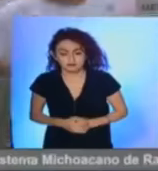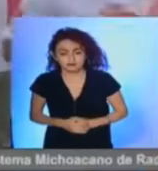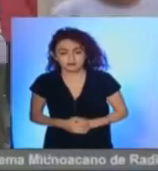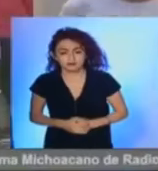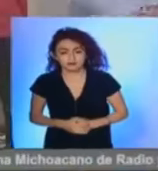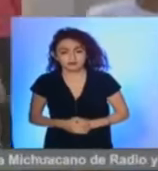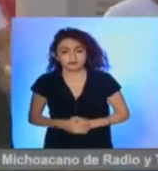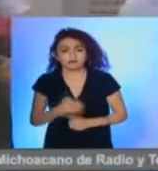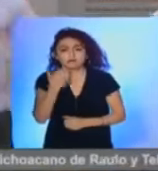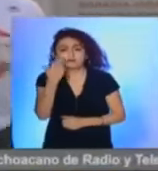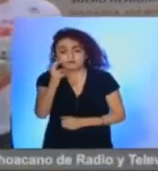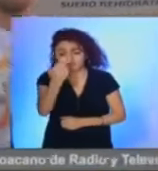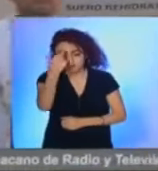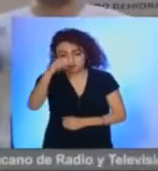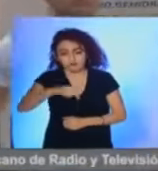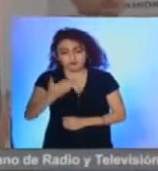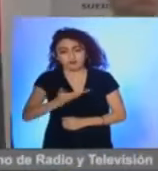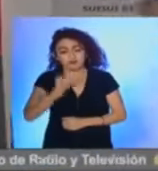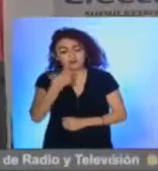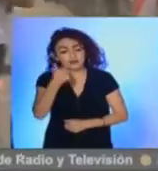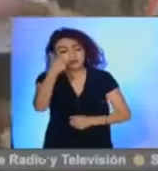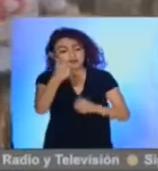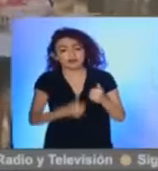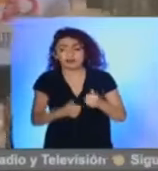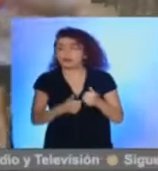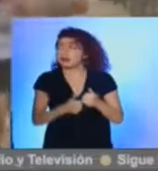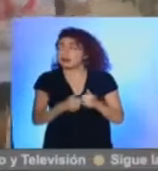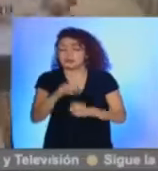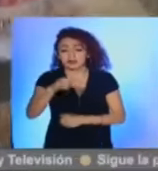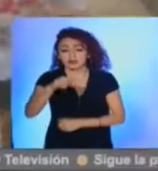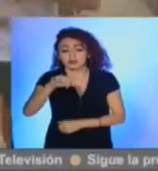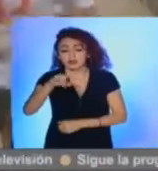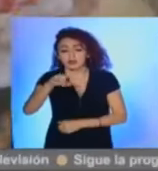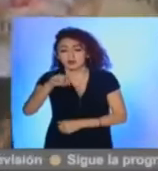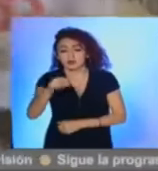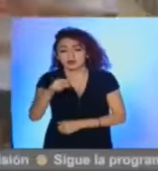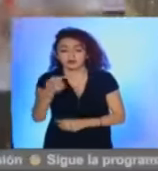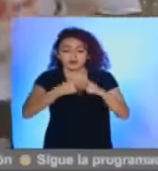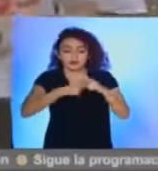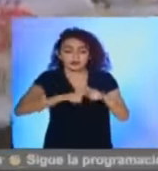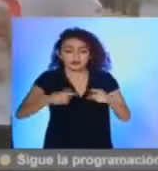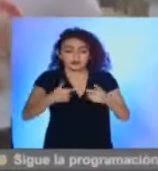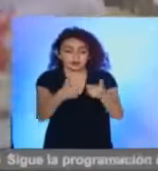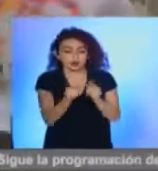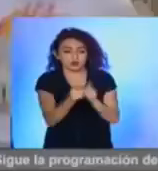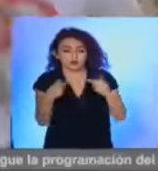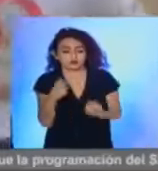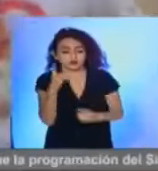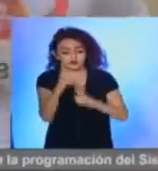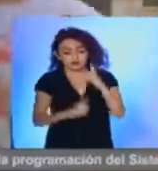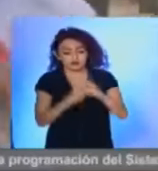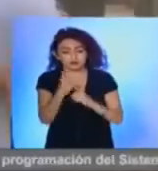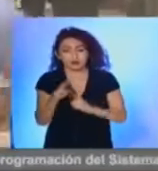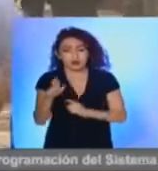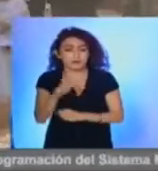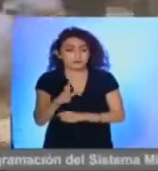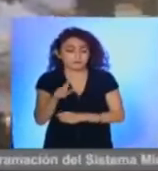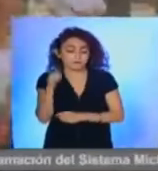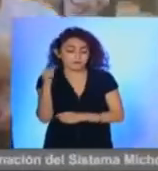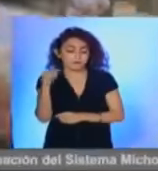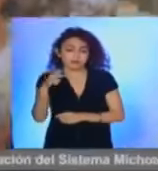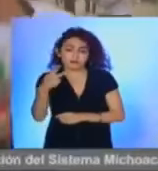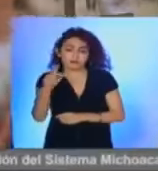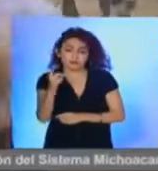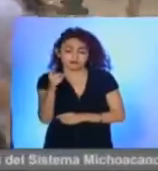Con la intención de recordar la tradicional carrera atlética de la Inmaculada y buscar que se reactive un grupo de deportistas realizó este martes 8 de